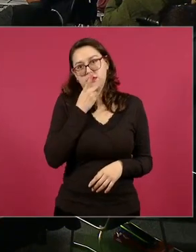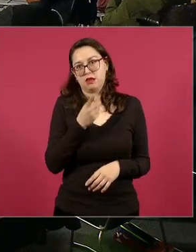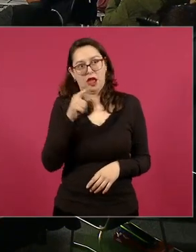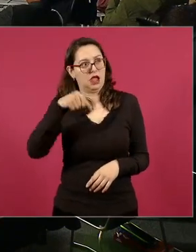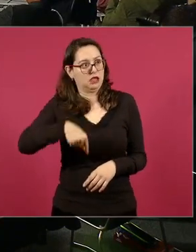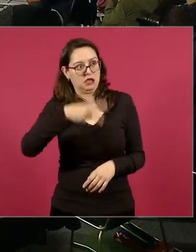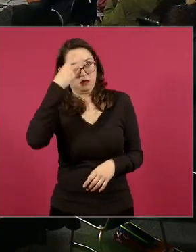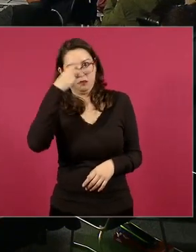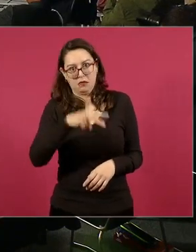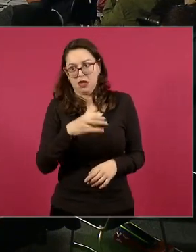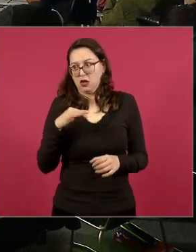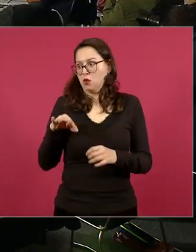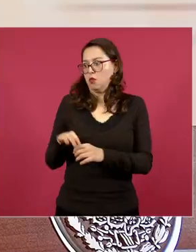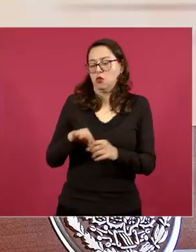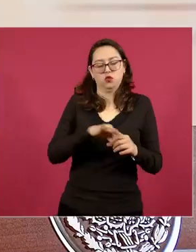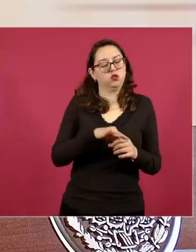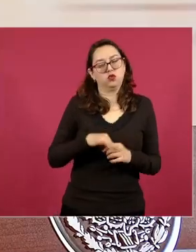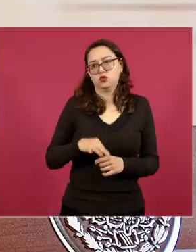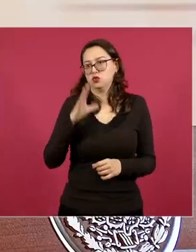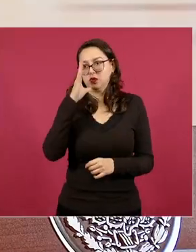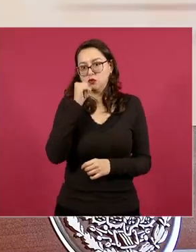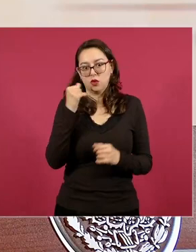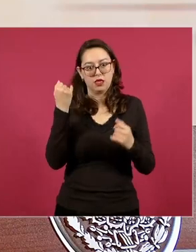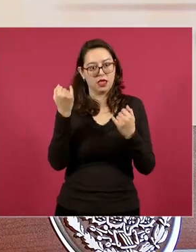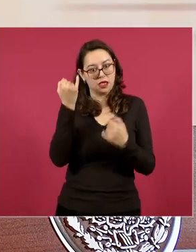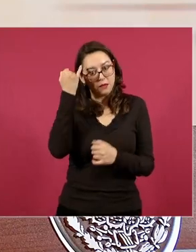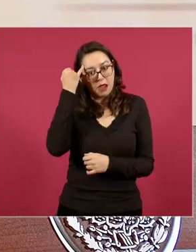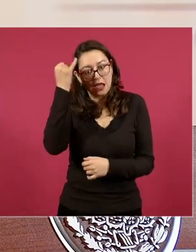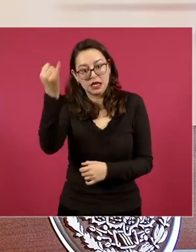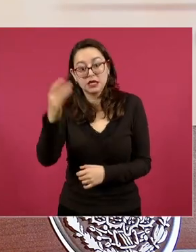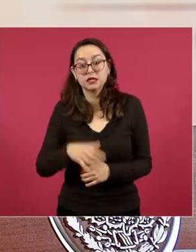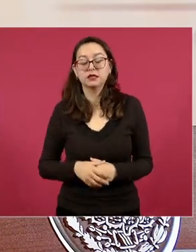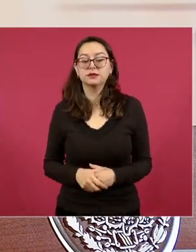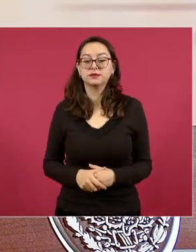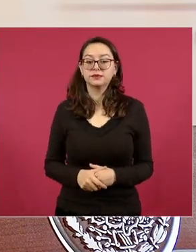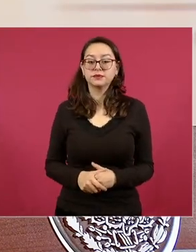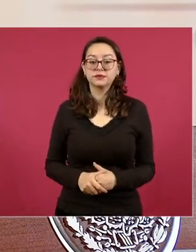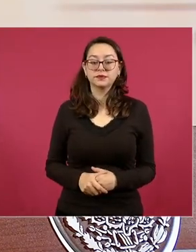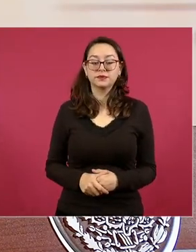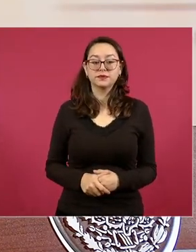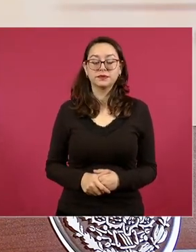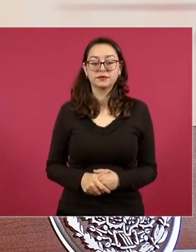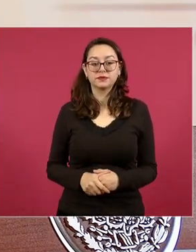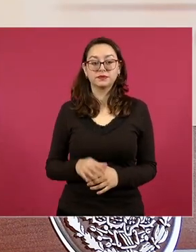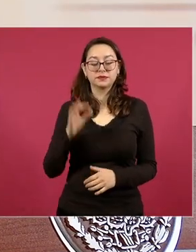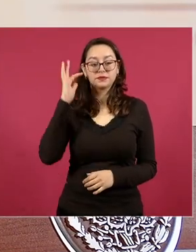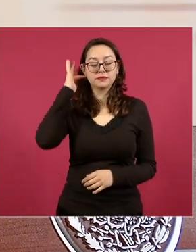también aplicaría en positivo porque así el juez